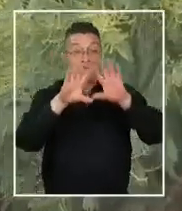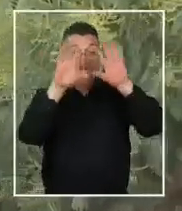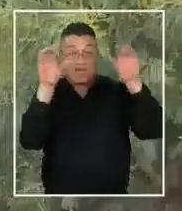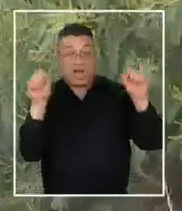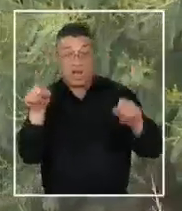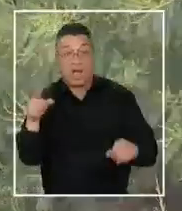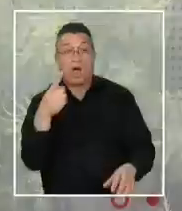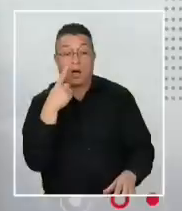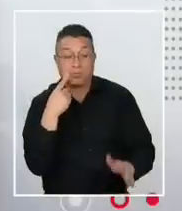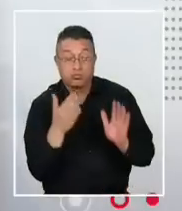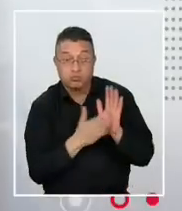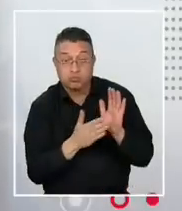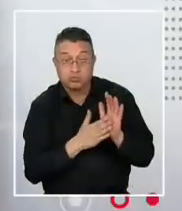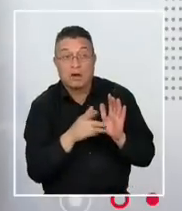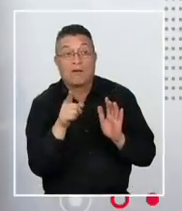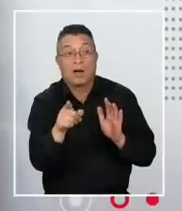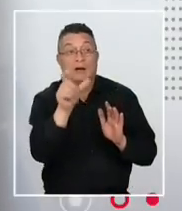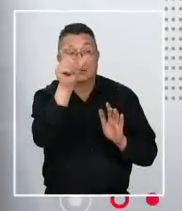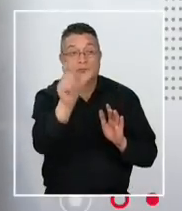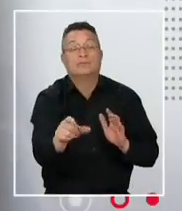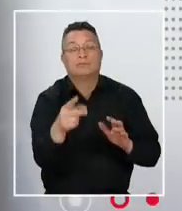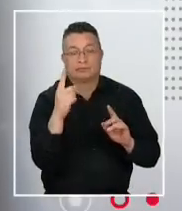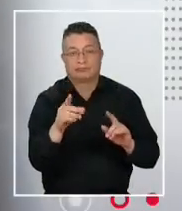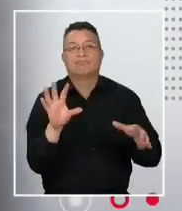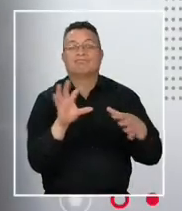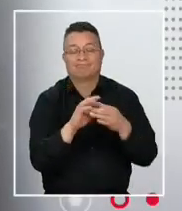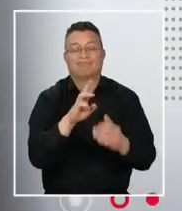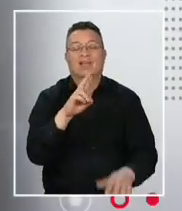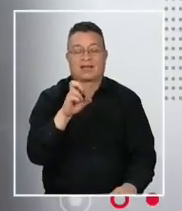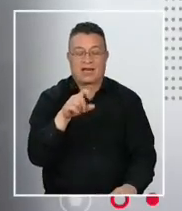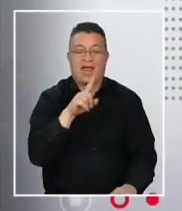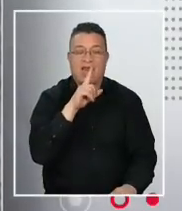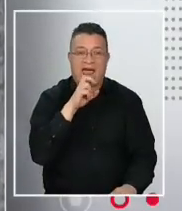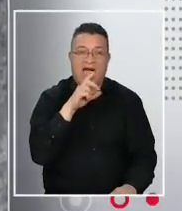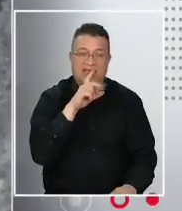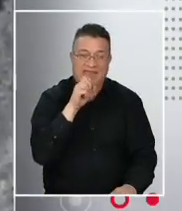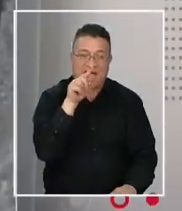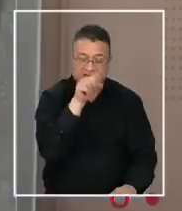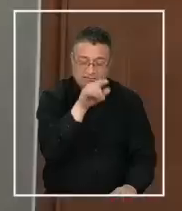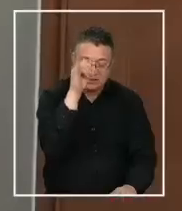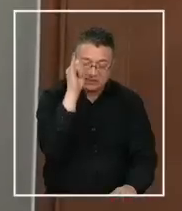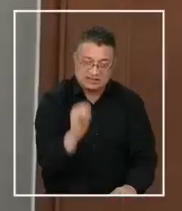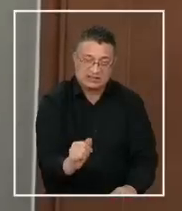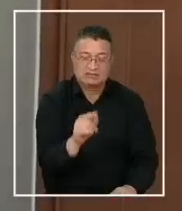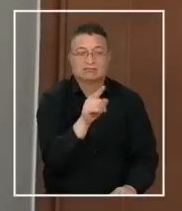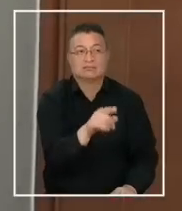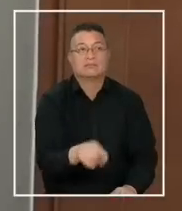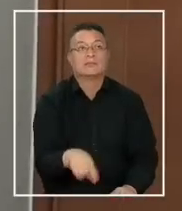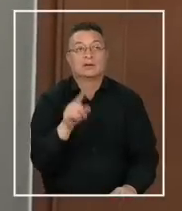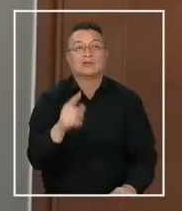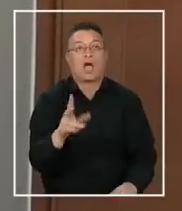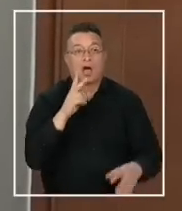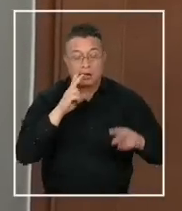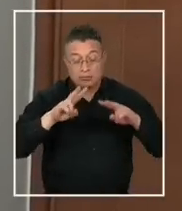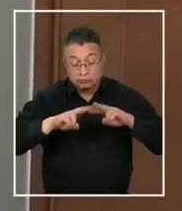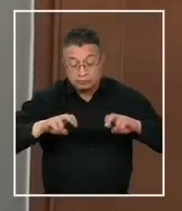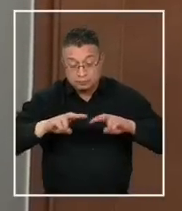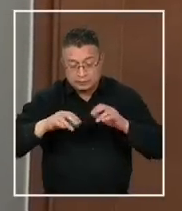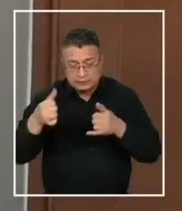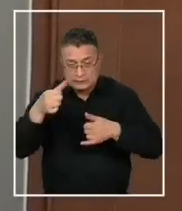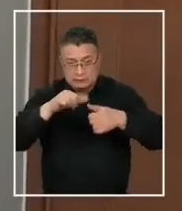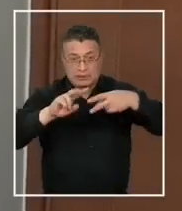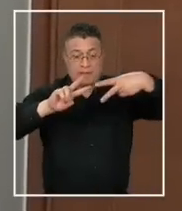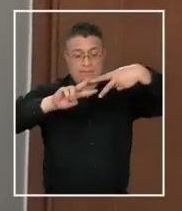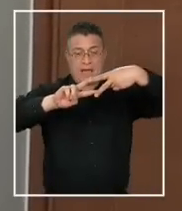que los restos encontrados en el sitio del suceso corresponden a Renata Rosa Saez. Eso se estableció a través de un peritaje químico de